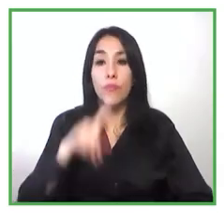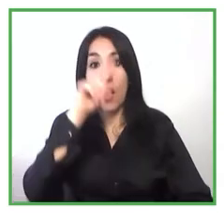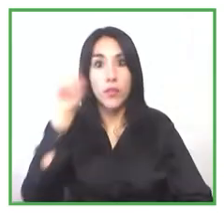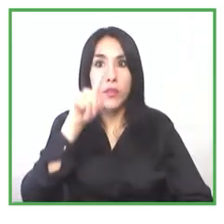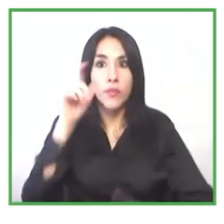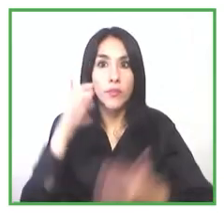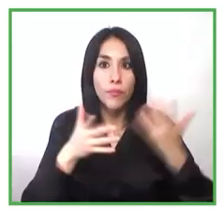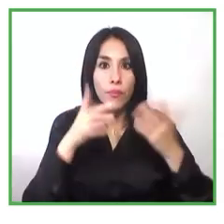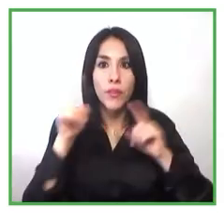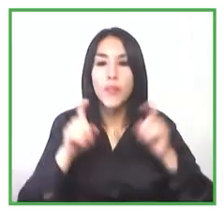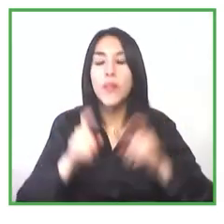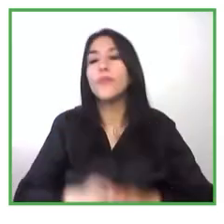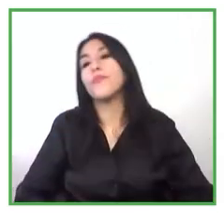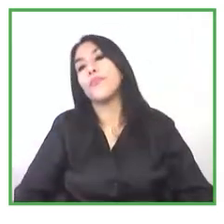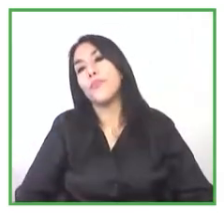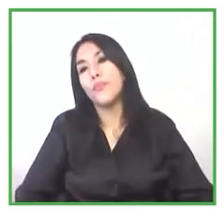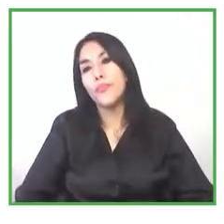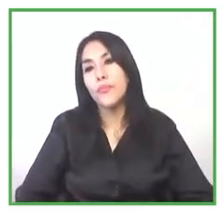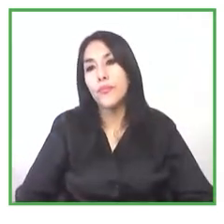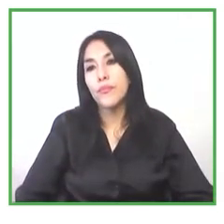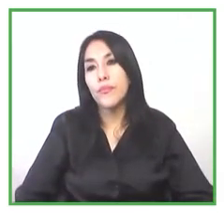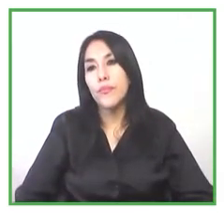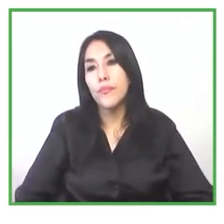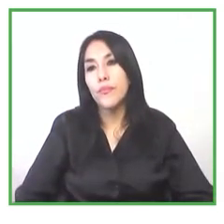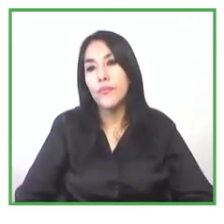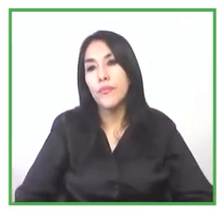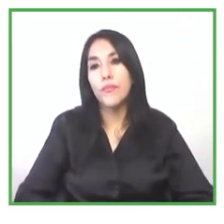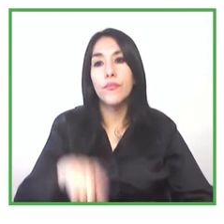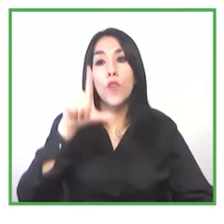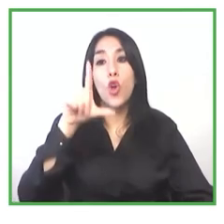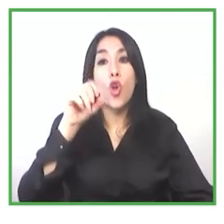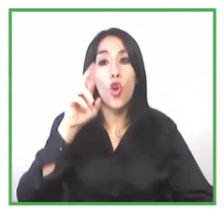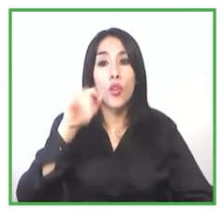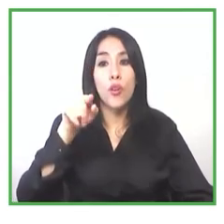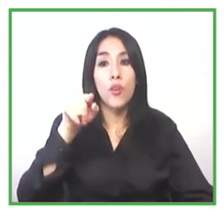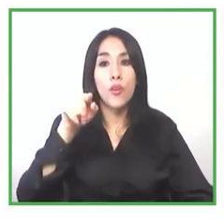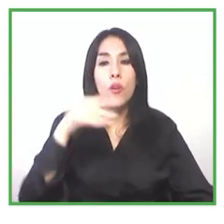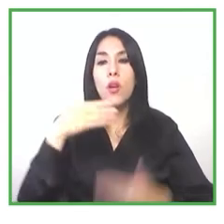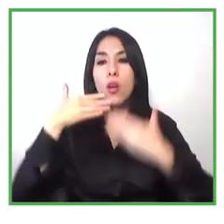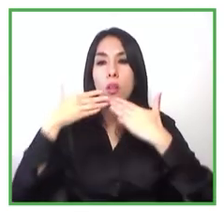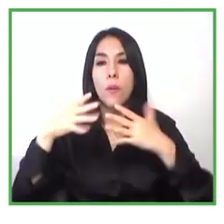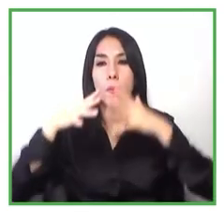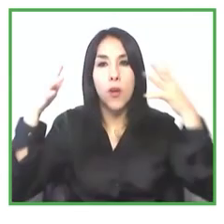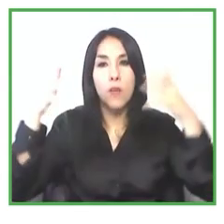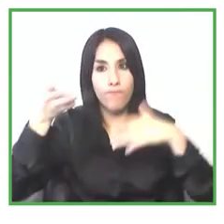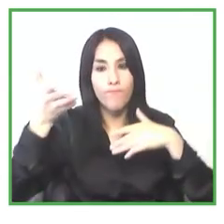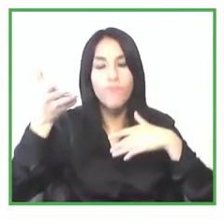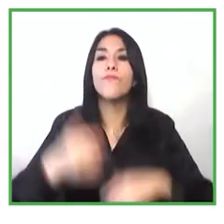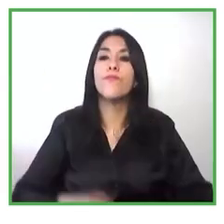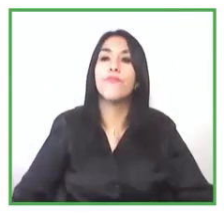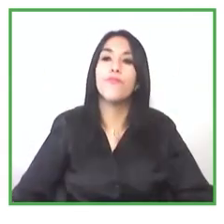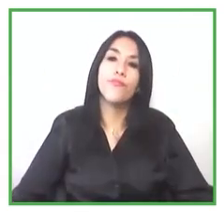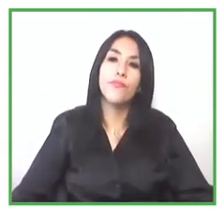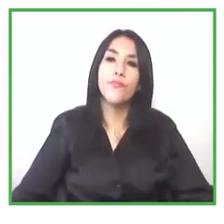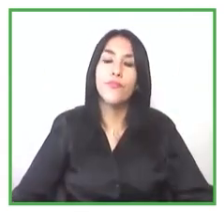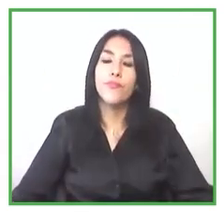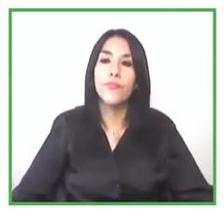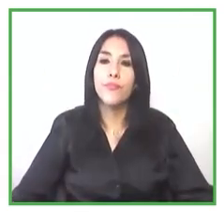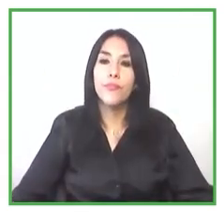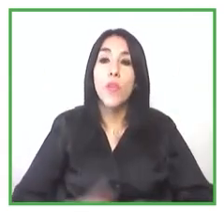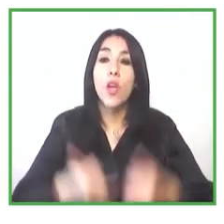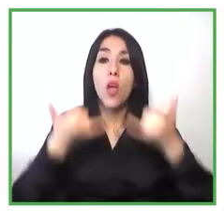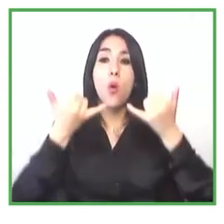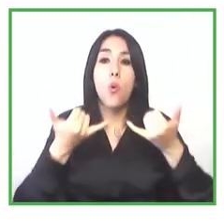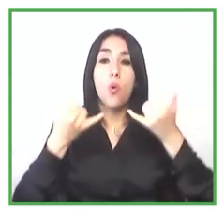Solciré, John, Juan Pablo muchas gracias por estas presentaciones vamos a entrar a la parte de preguntas y quisiera